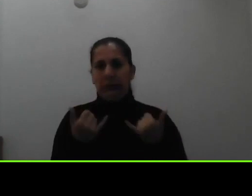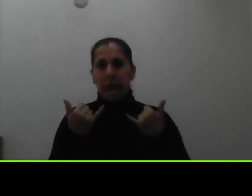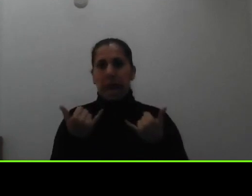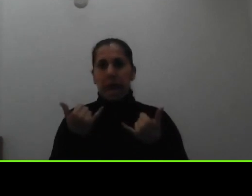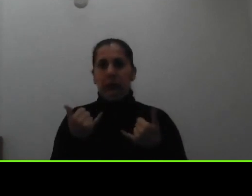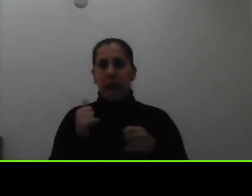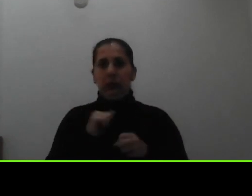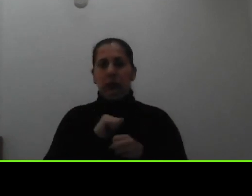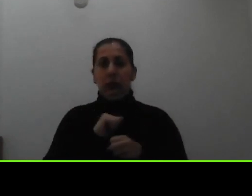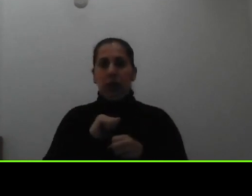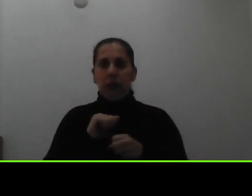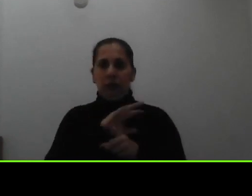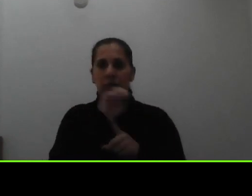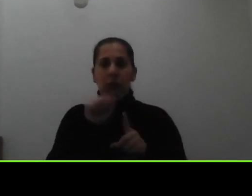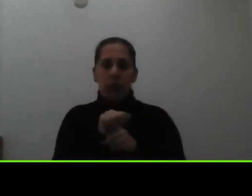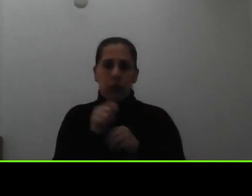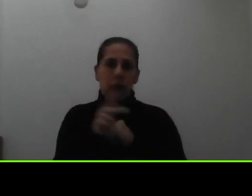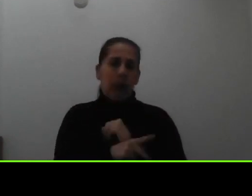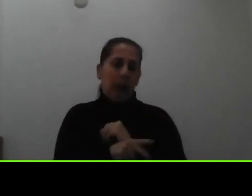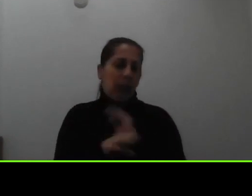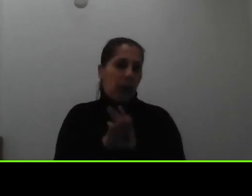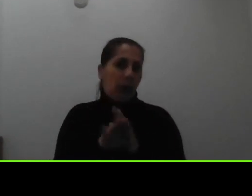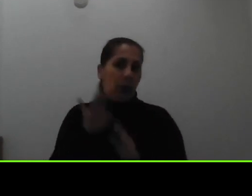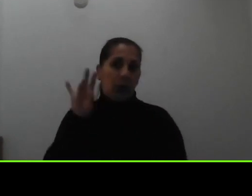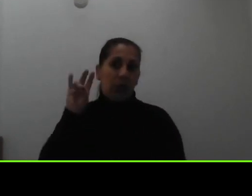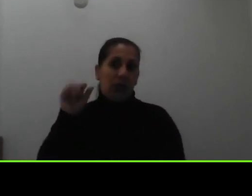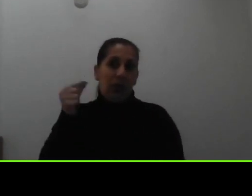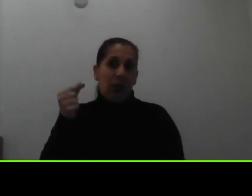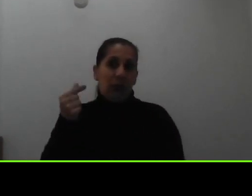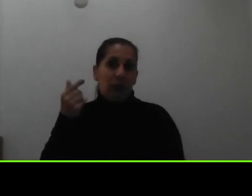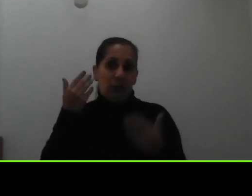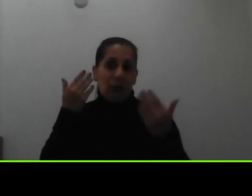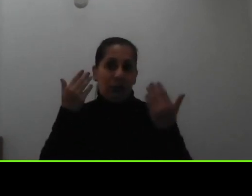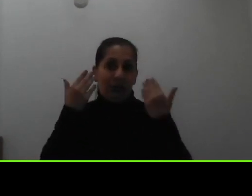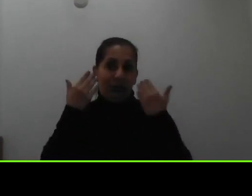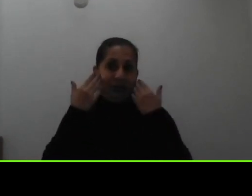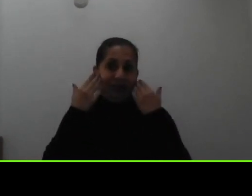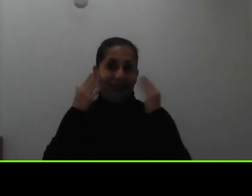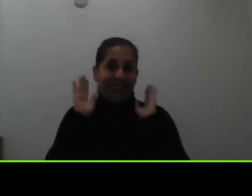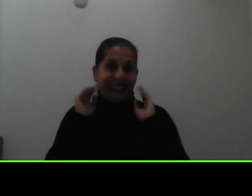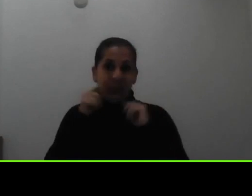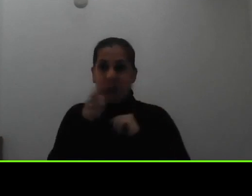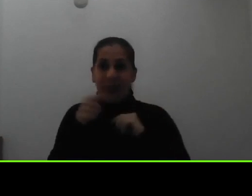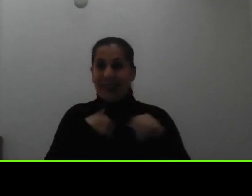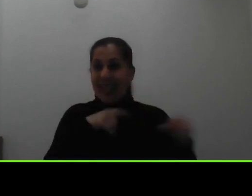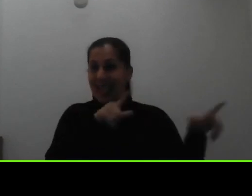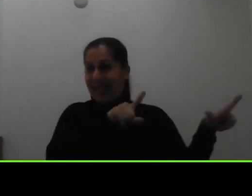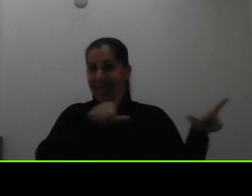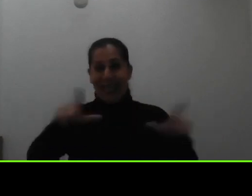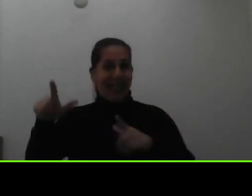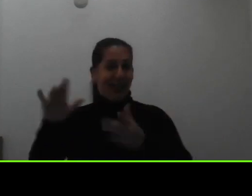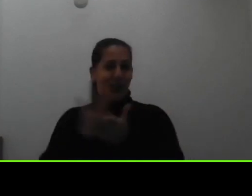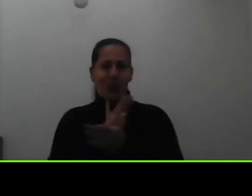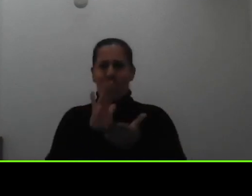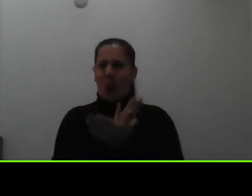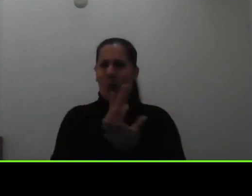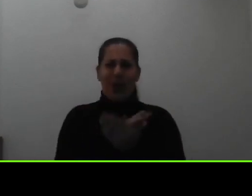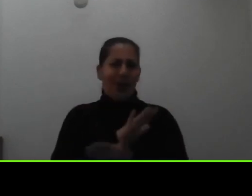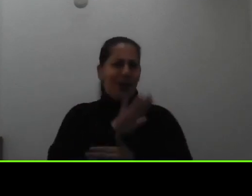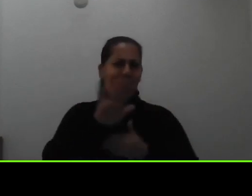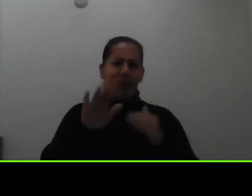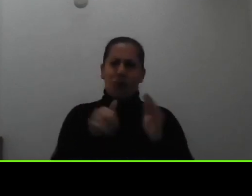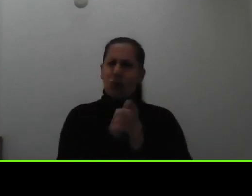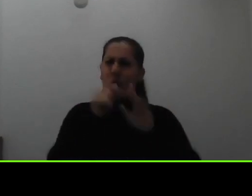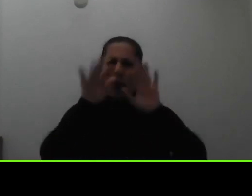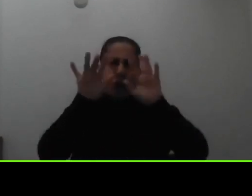país podría ser que el 7 de agosto no sé que ustedes ya se habían preparado con los documentos llenan la